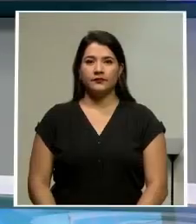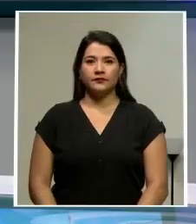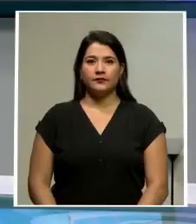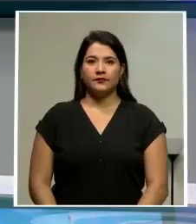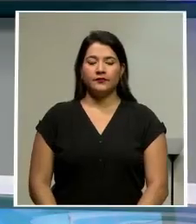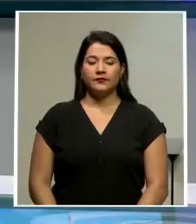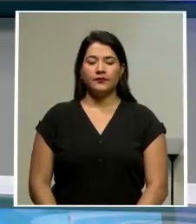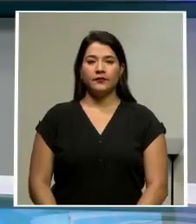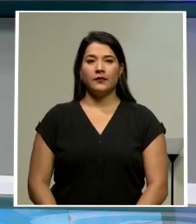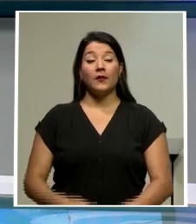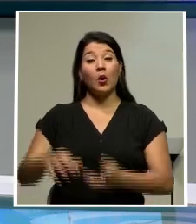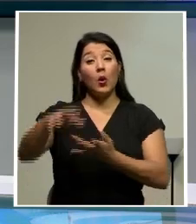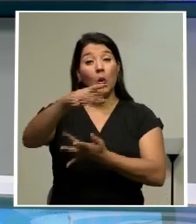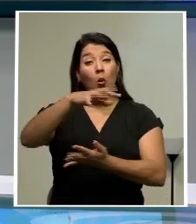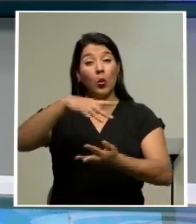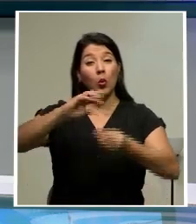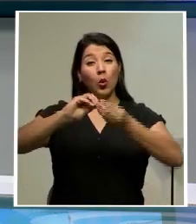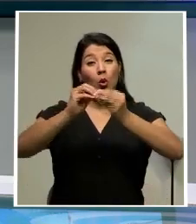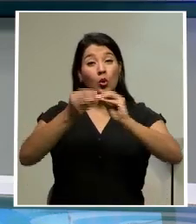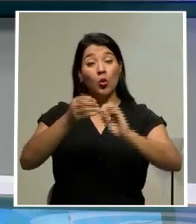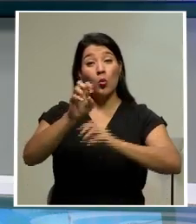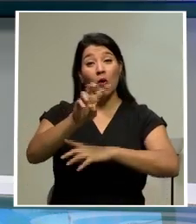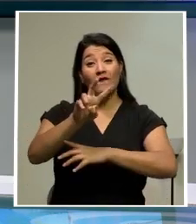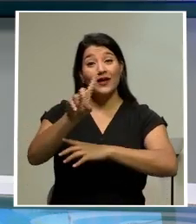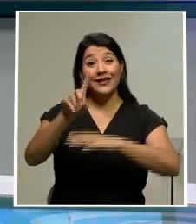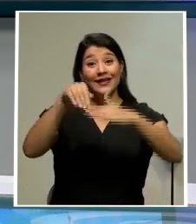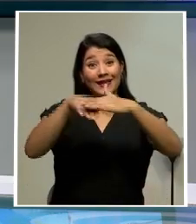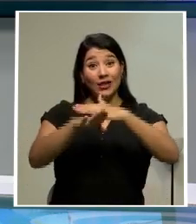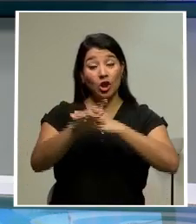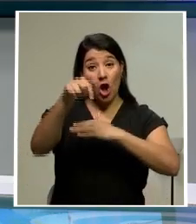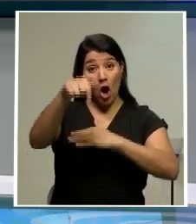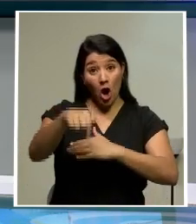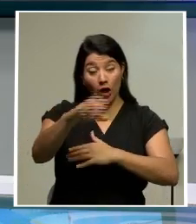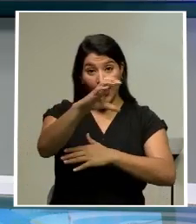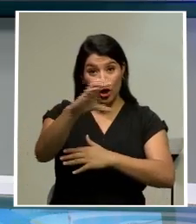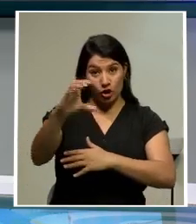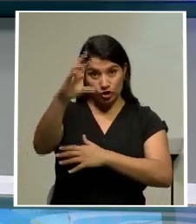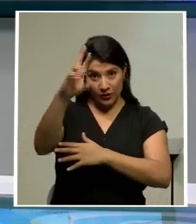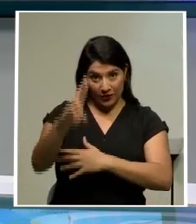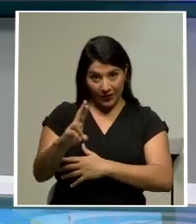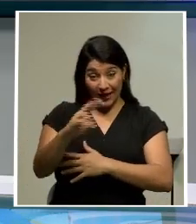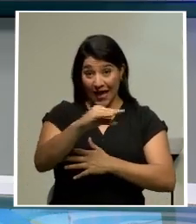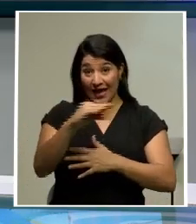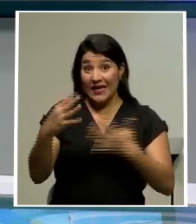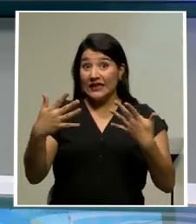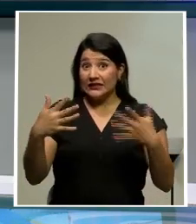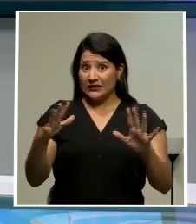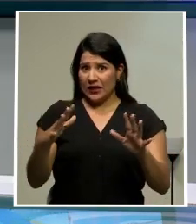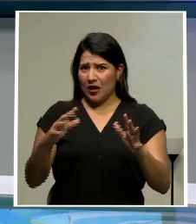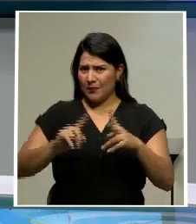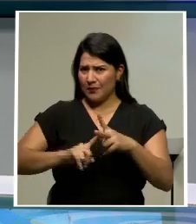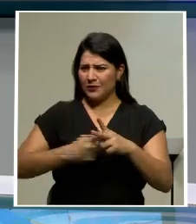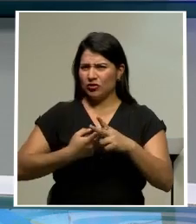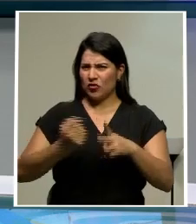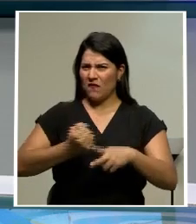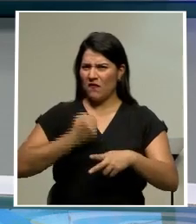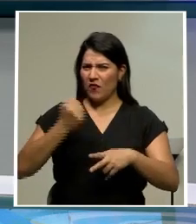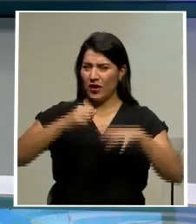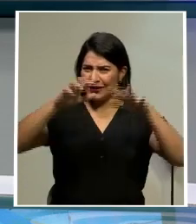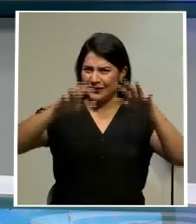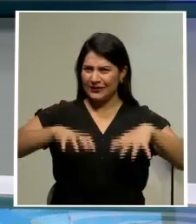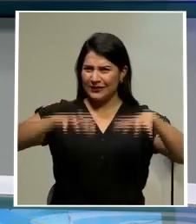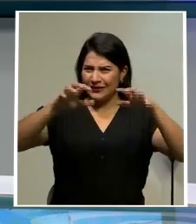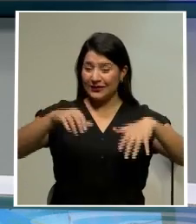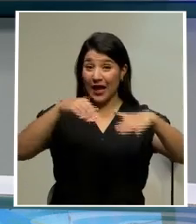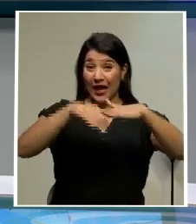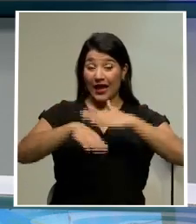La onda tropical número 21 ingresó hoy al país y ya provocó fuertes lluvias en algunas zonas